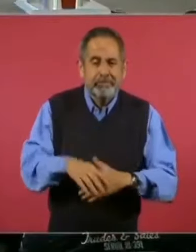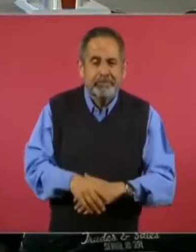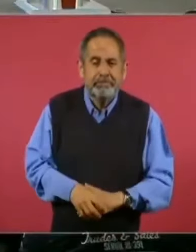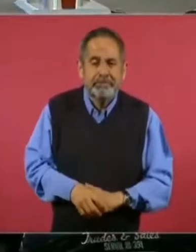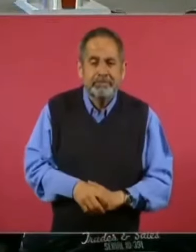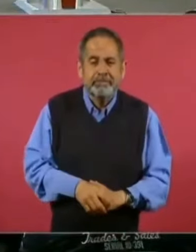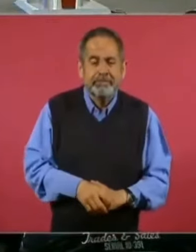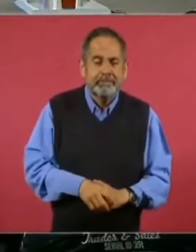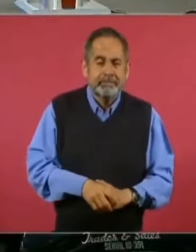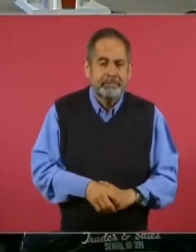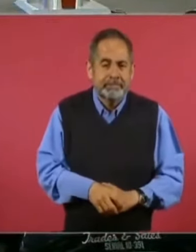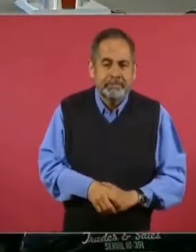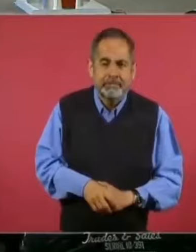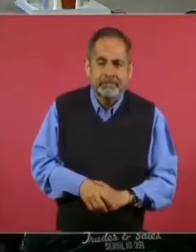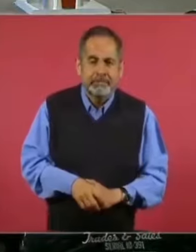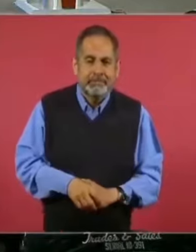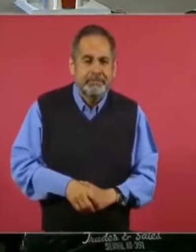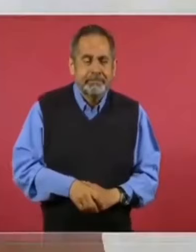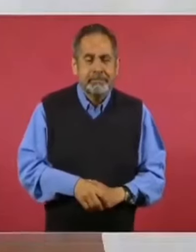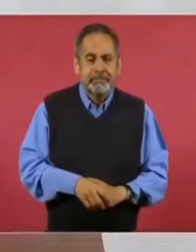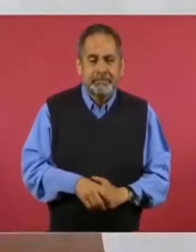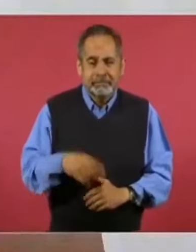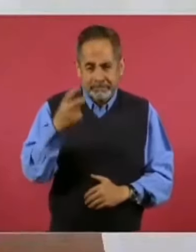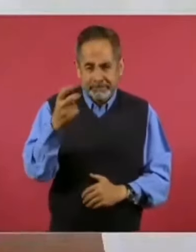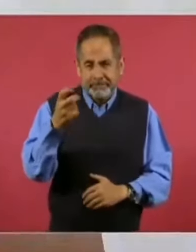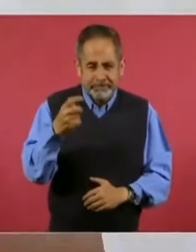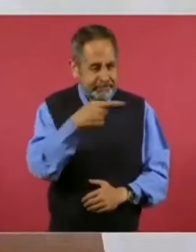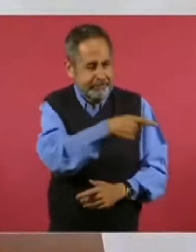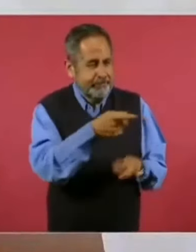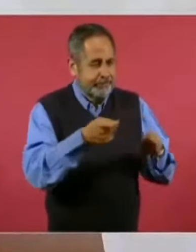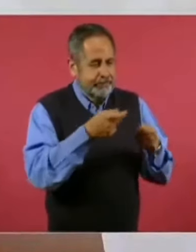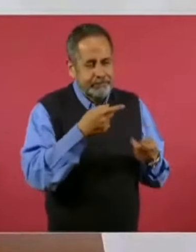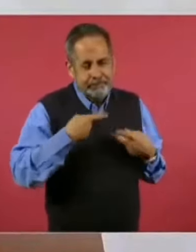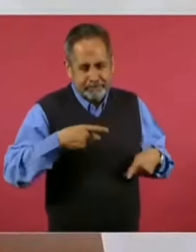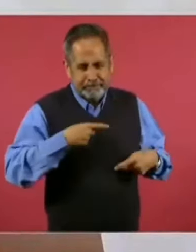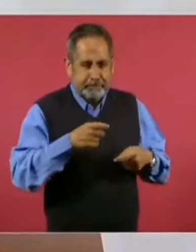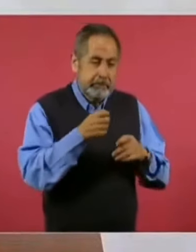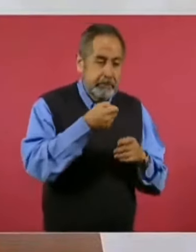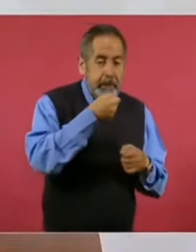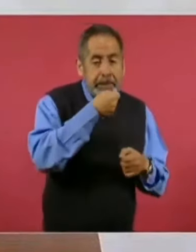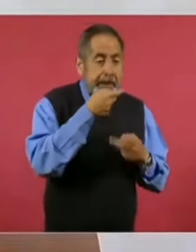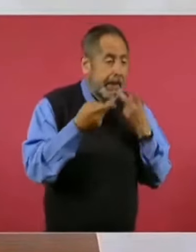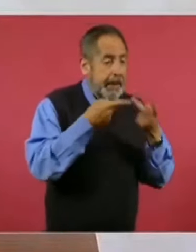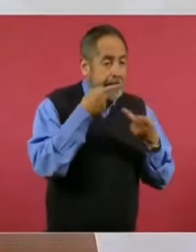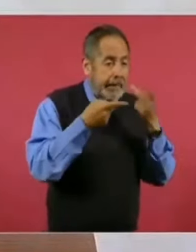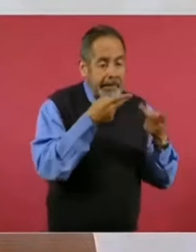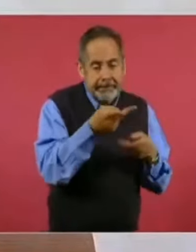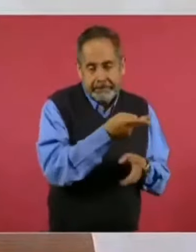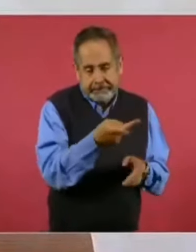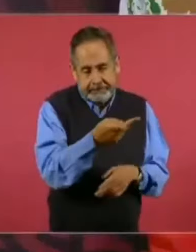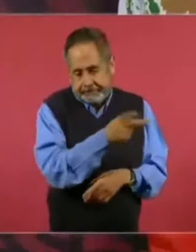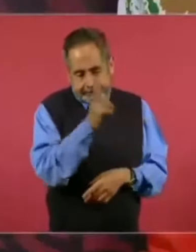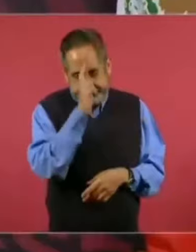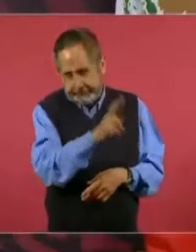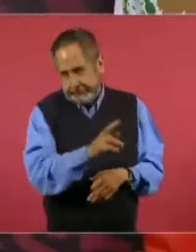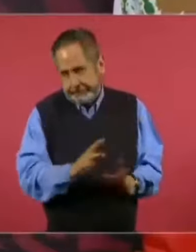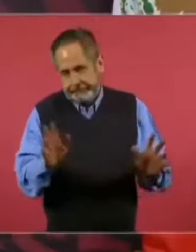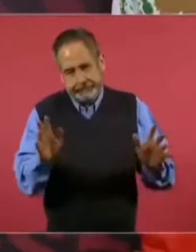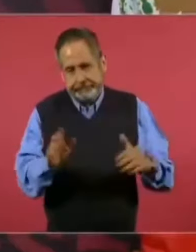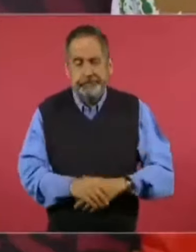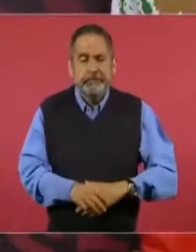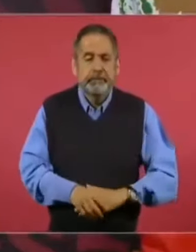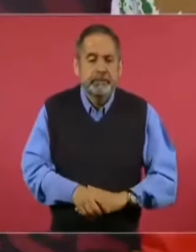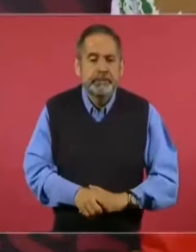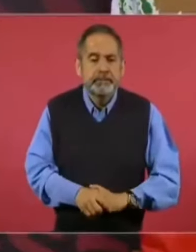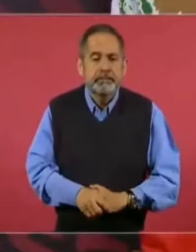Bueno, estos conductores con todo respeto, por eso